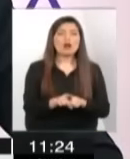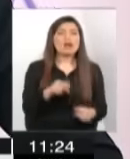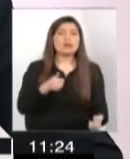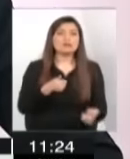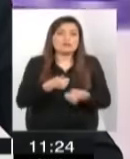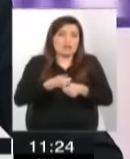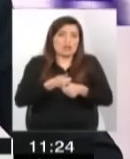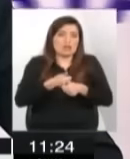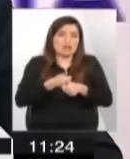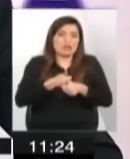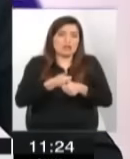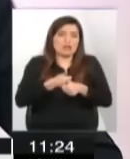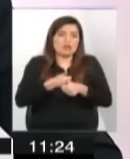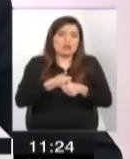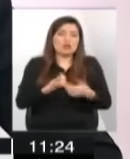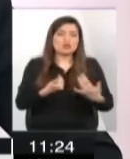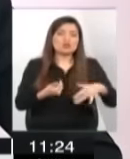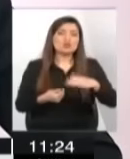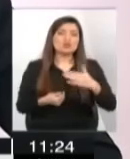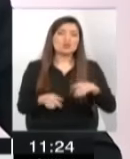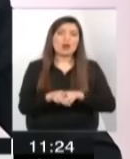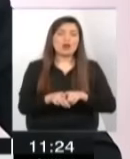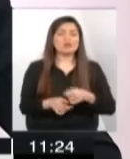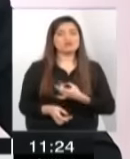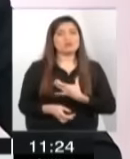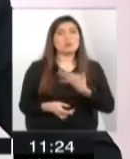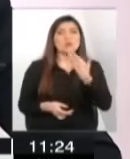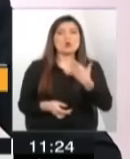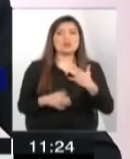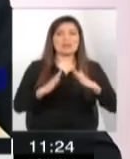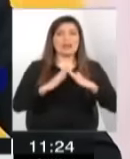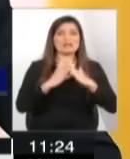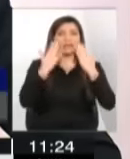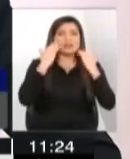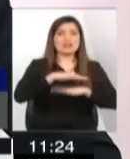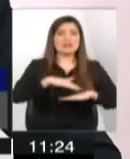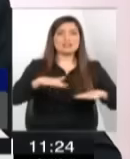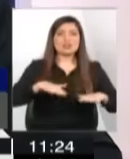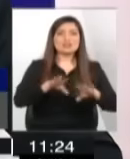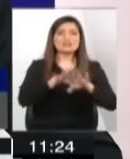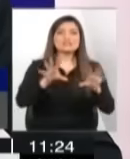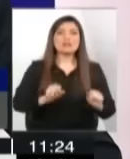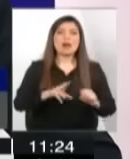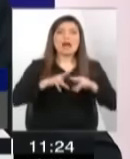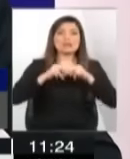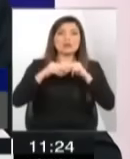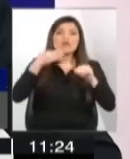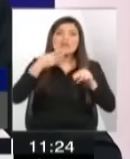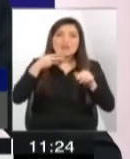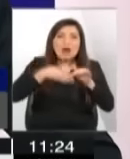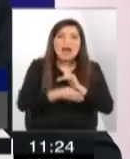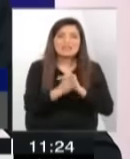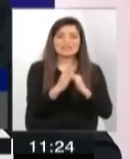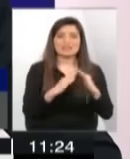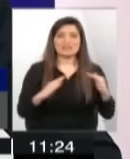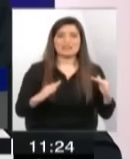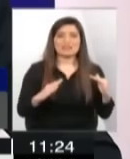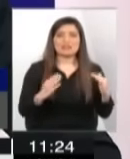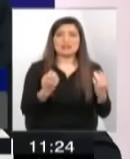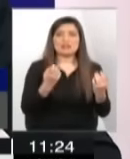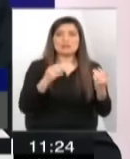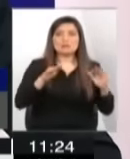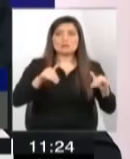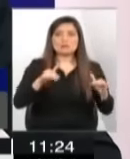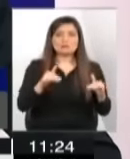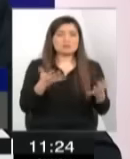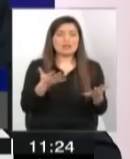cerca. Nos llega porque nosotros somos egresados de Casas de Menores, vivimos en el sistema antiguo, en los famosos COTS, Centro de